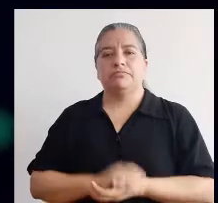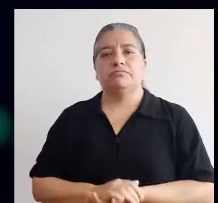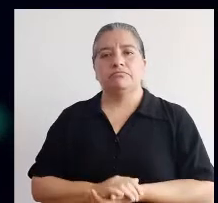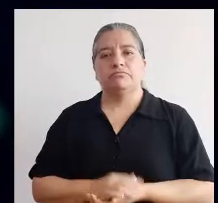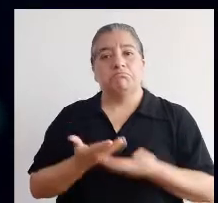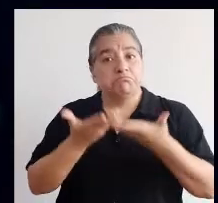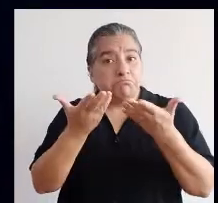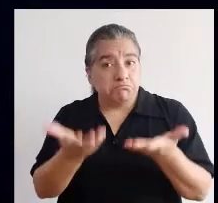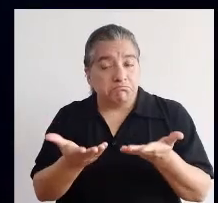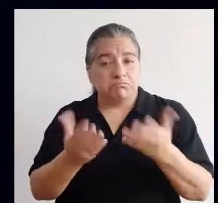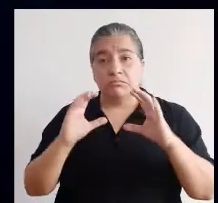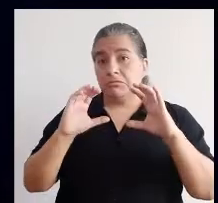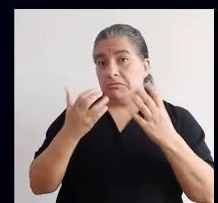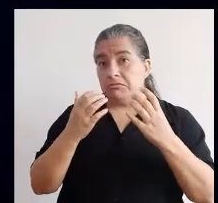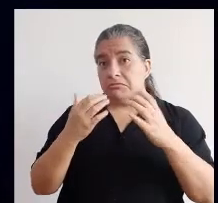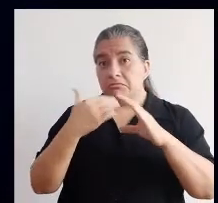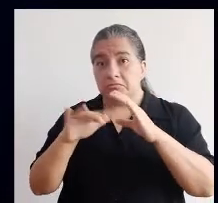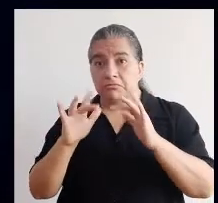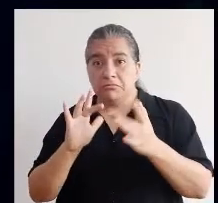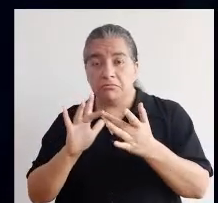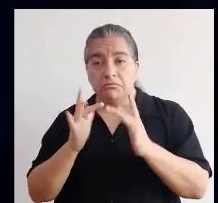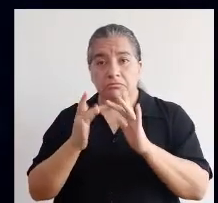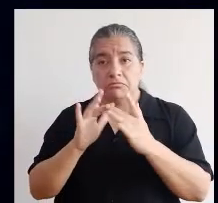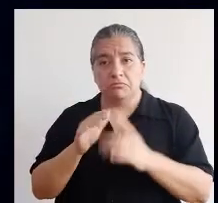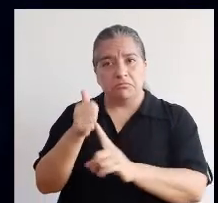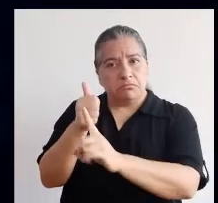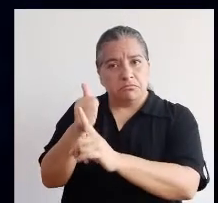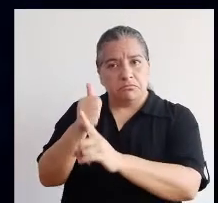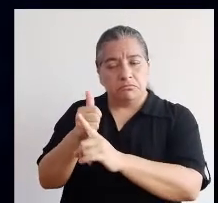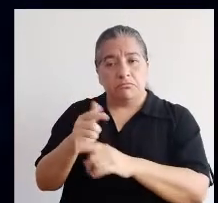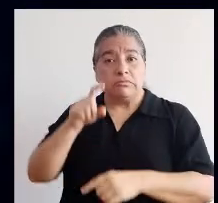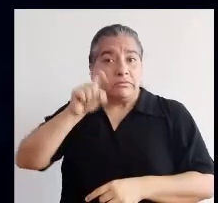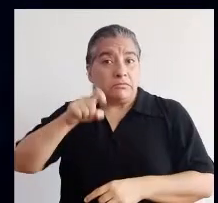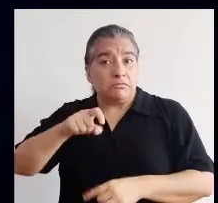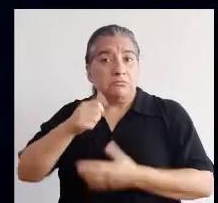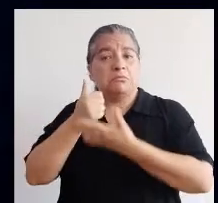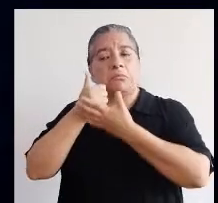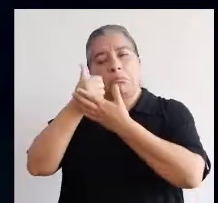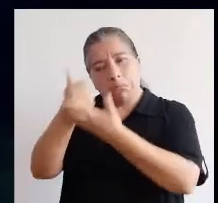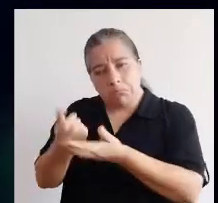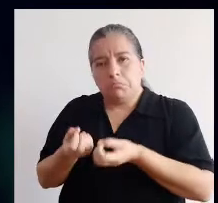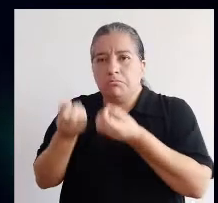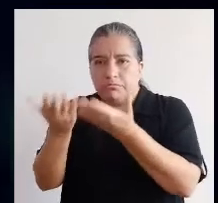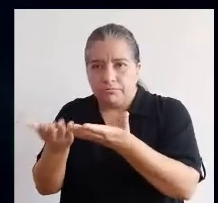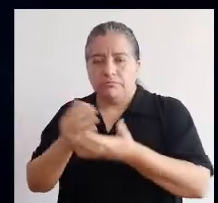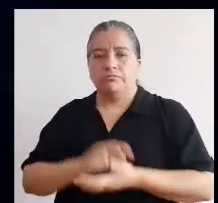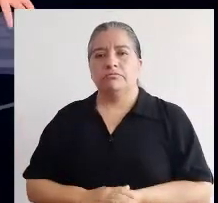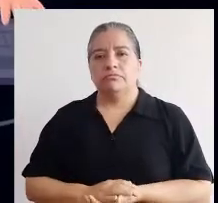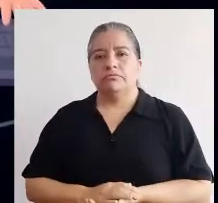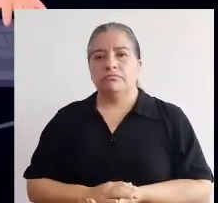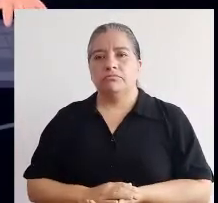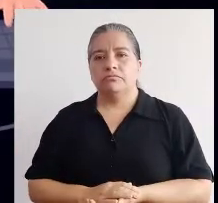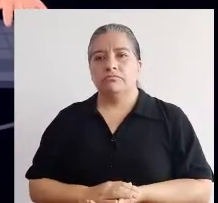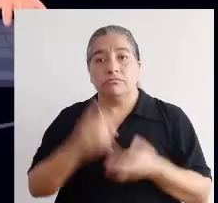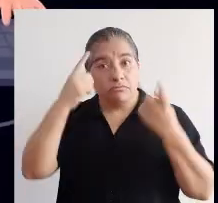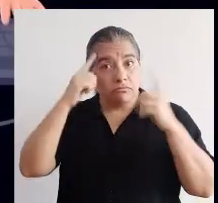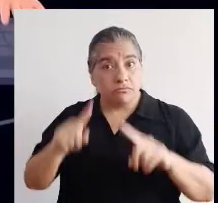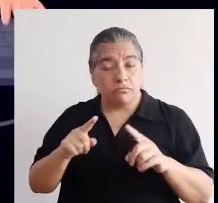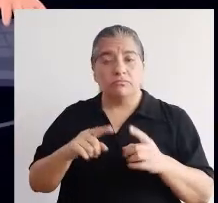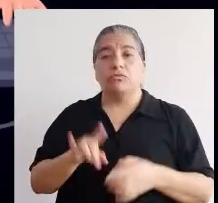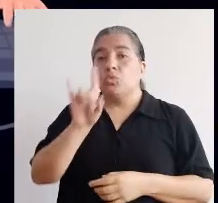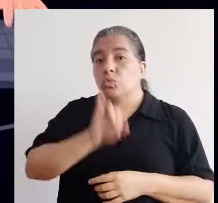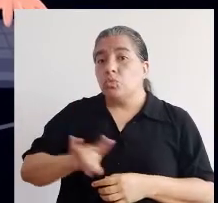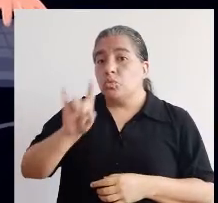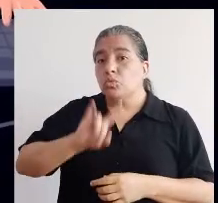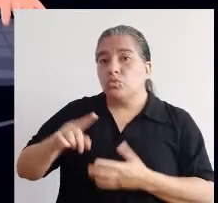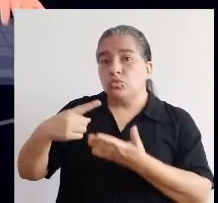Permitir que lleven sus clases de forma autónoma y brindarles apoyo cuando lo pidan. Establecer acuerdos sobre el uso